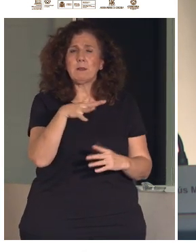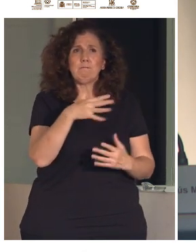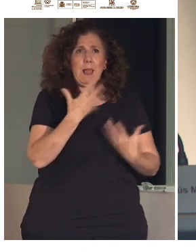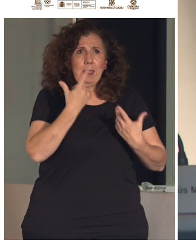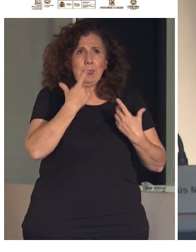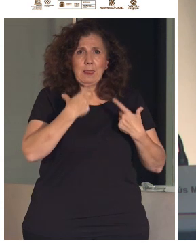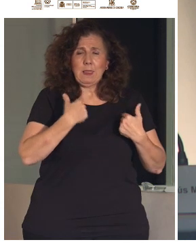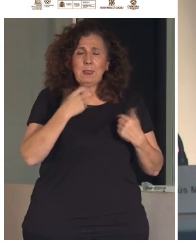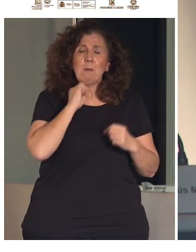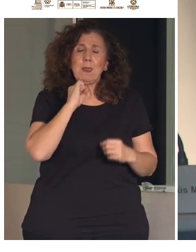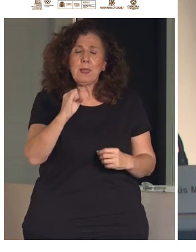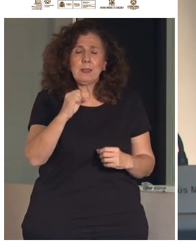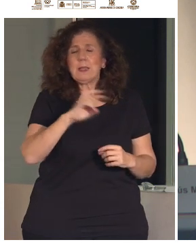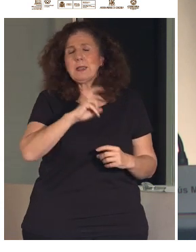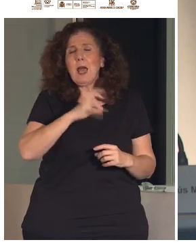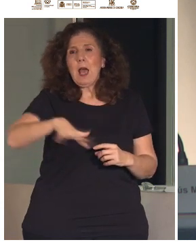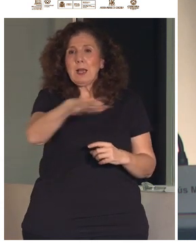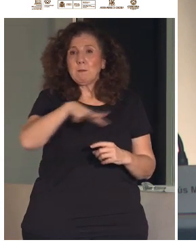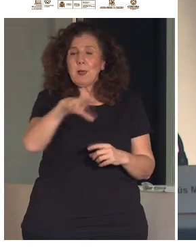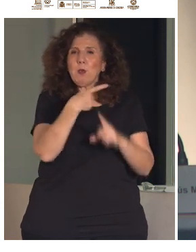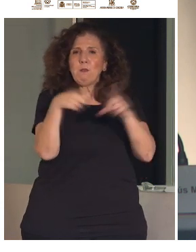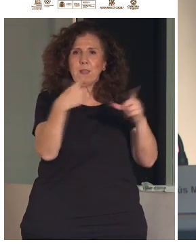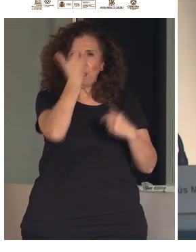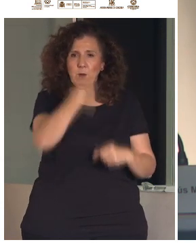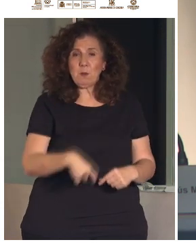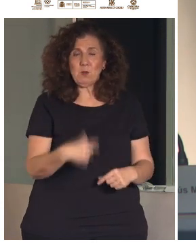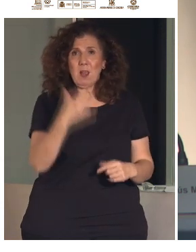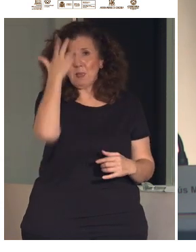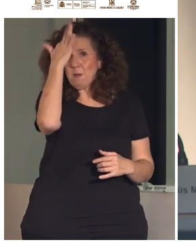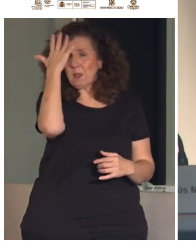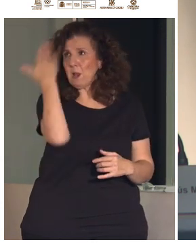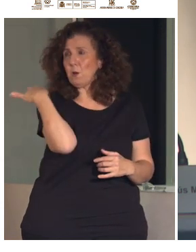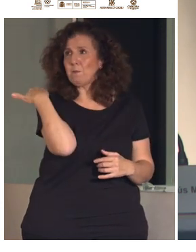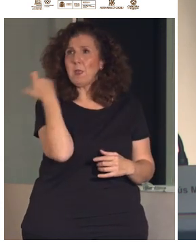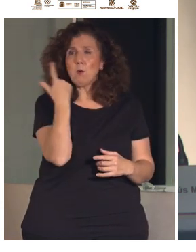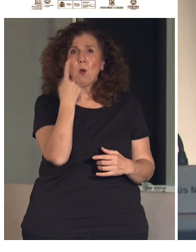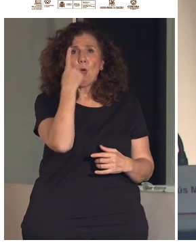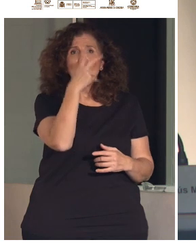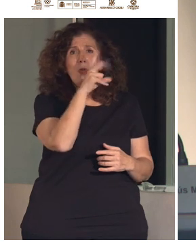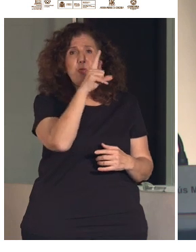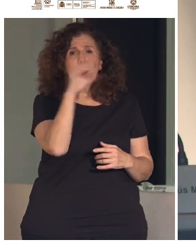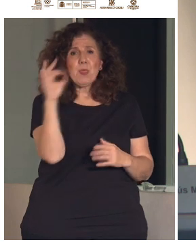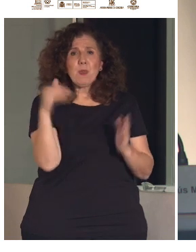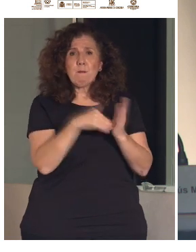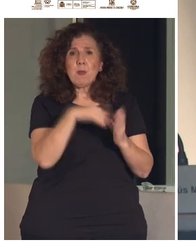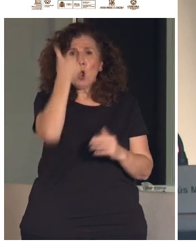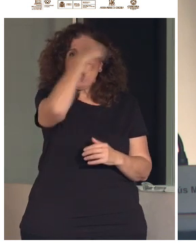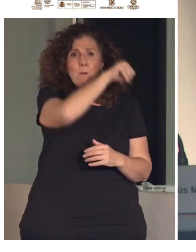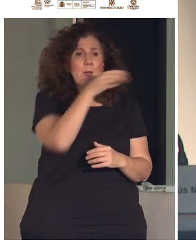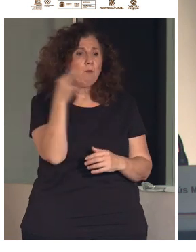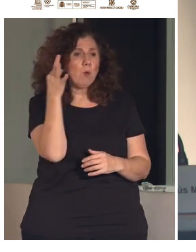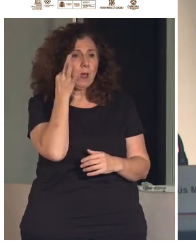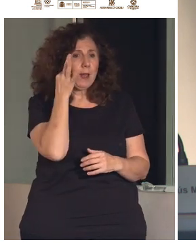propia persona. Imaginaros que hace unos meses, 100.000 hombres y mujeres con discapacidad, el